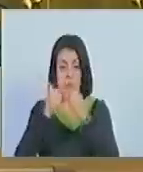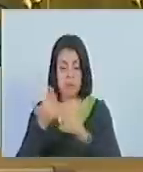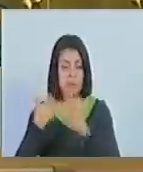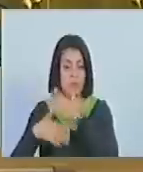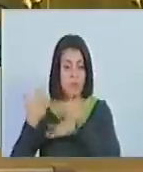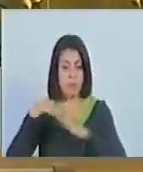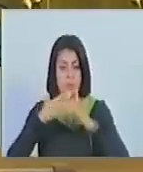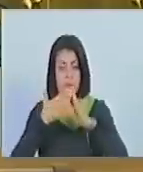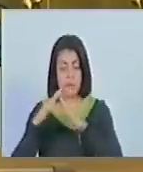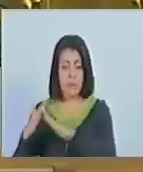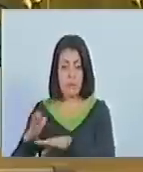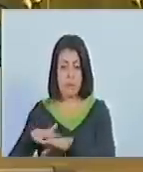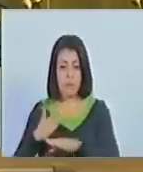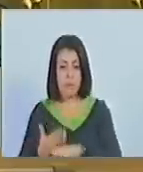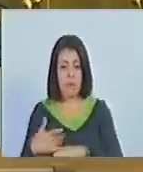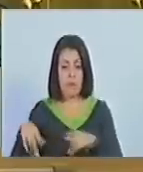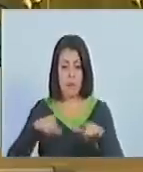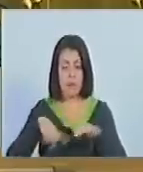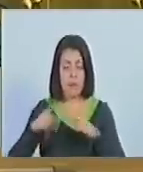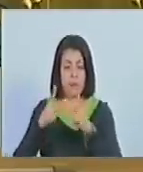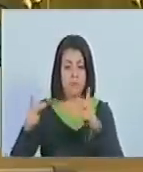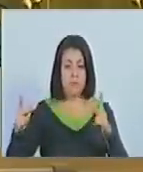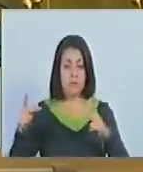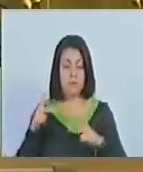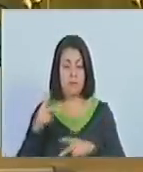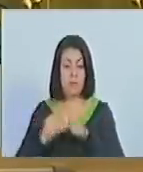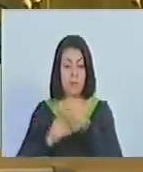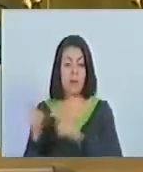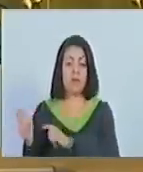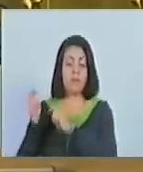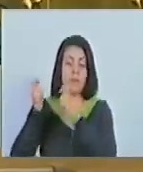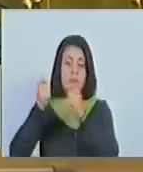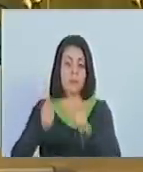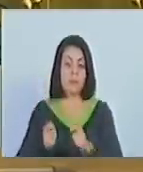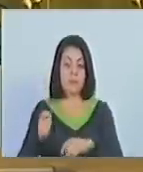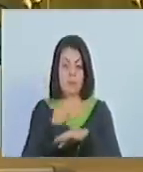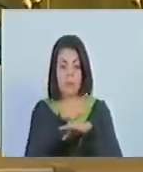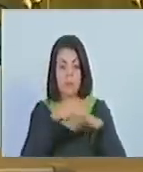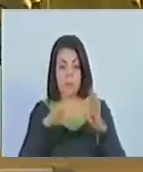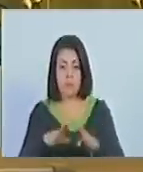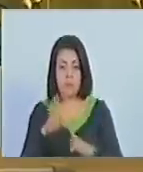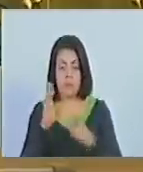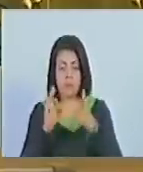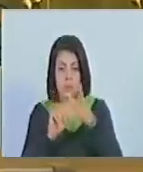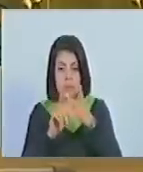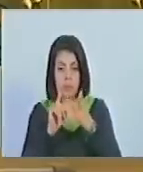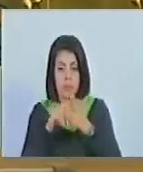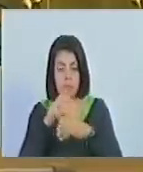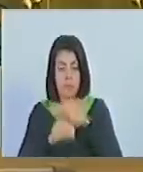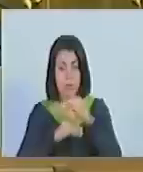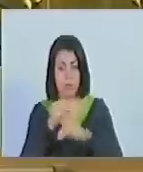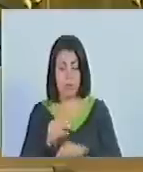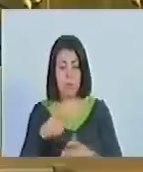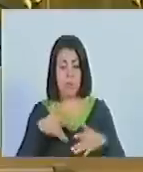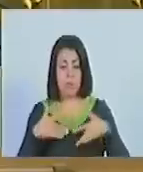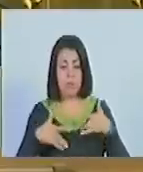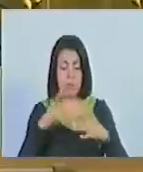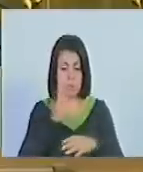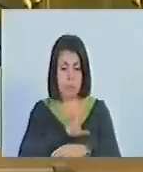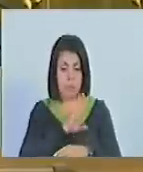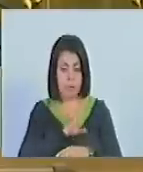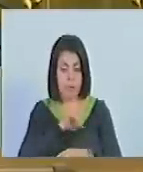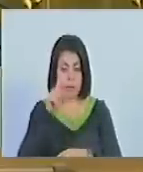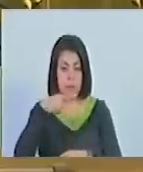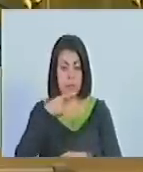comunitaria de los servicios públicos que les sean transferidos por el Estado. Tres. Los generados por su actividad propia,